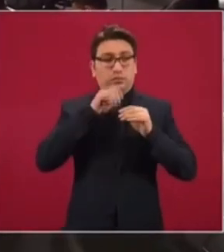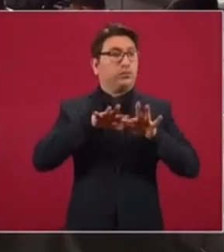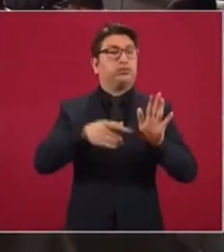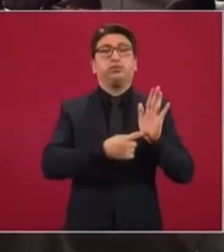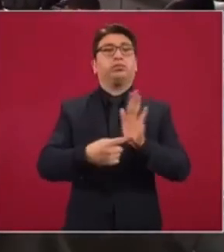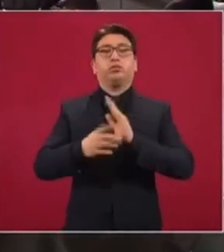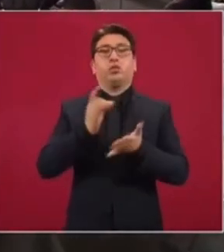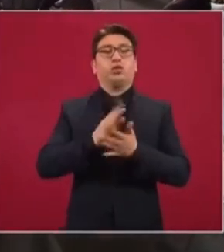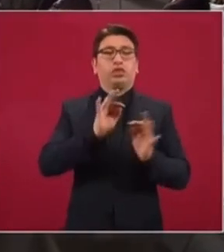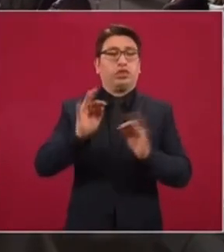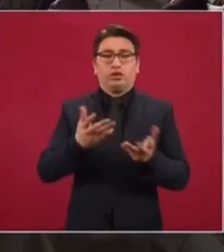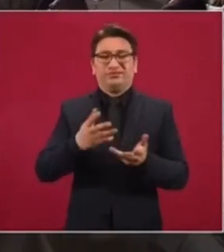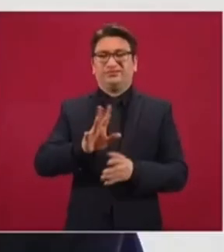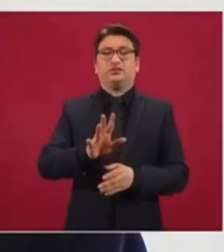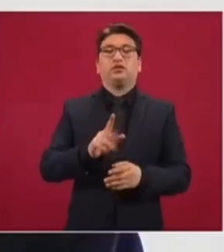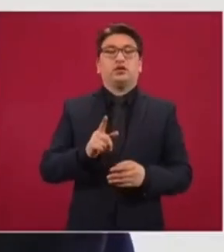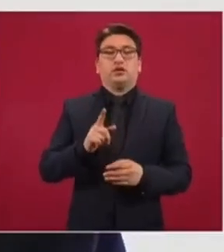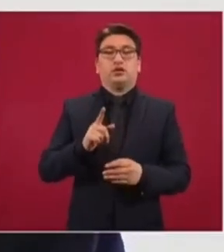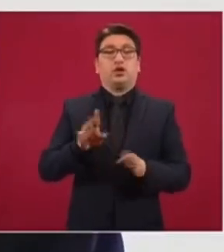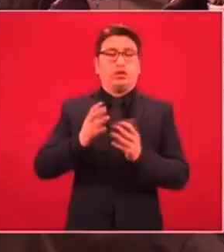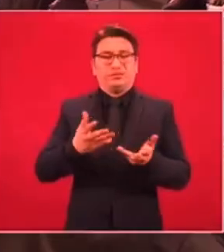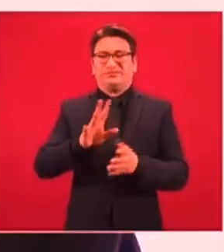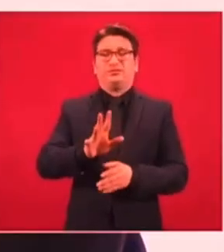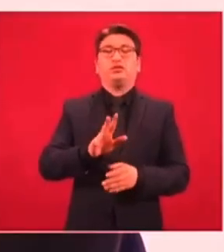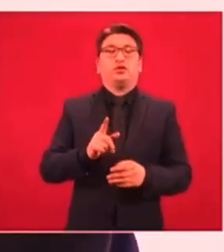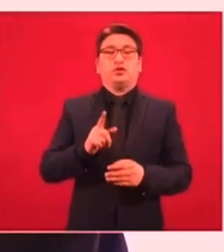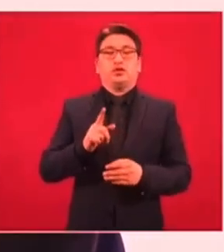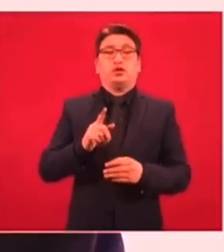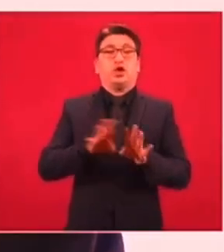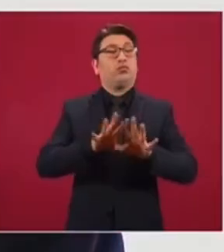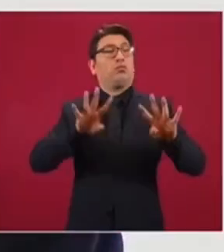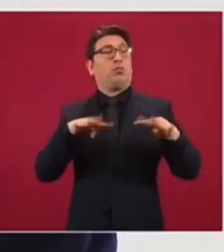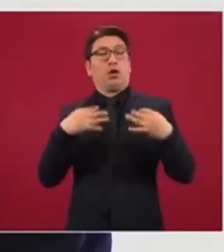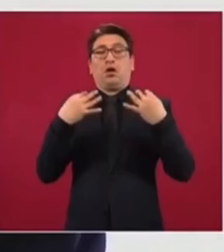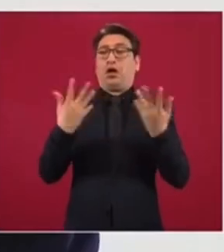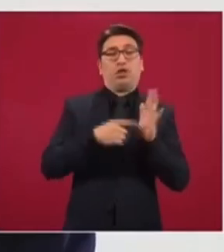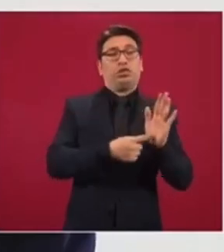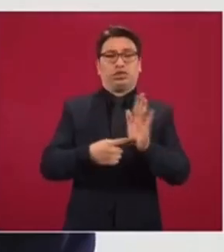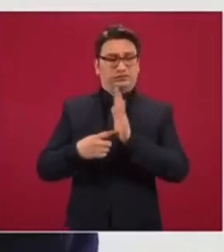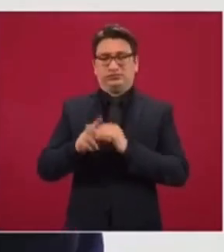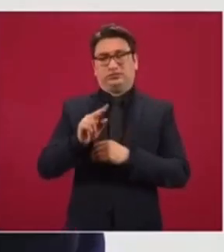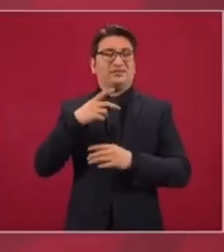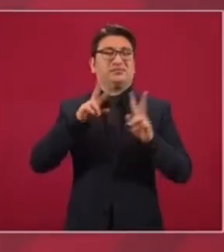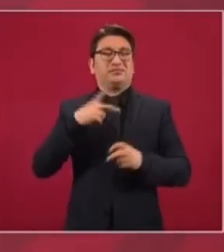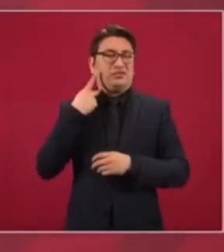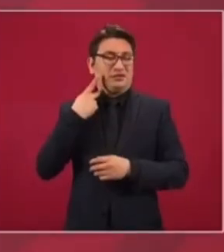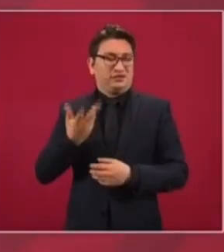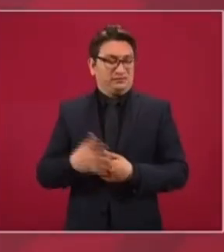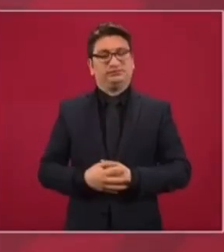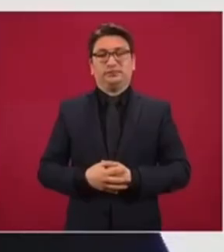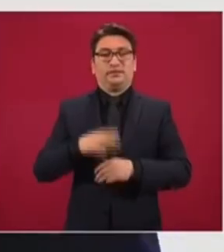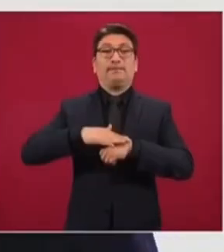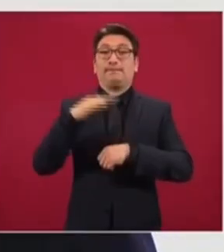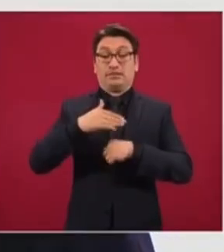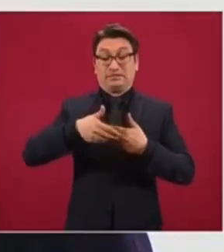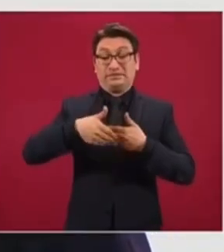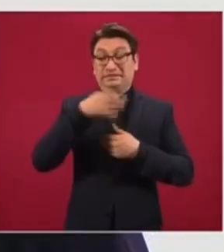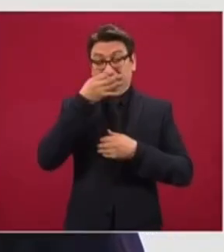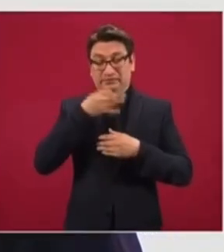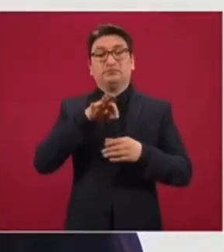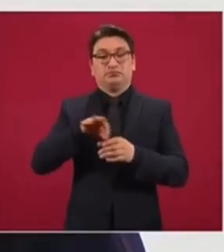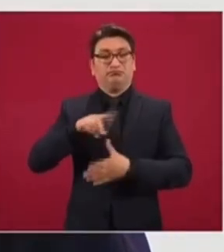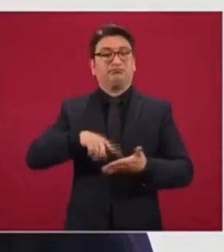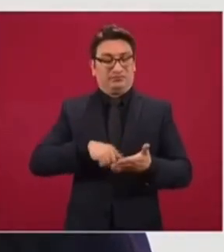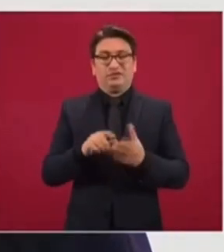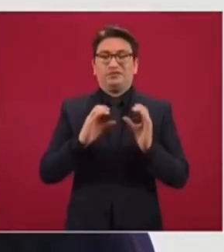sino que no haya espectacularidad, espectacularidad, como era antes, ahora que vienen las elecciones.